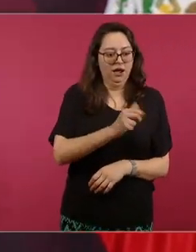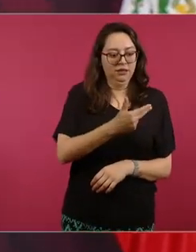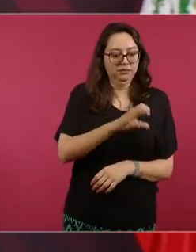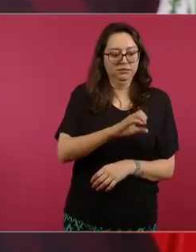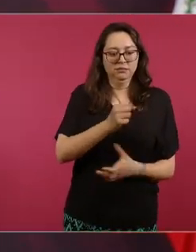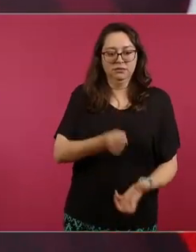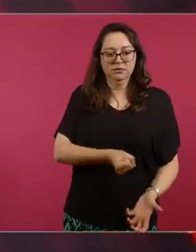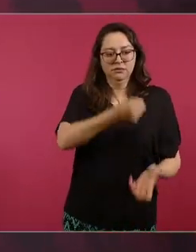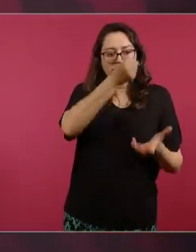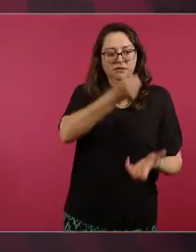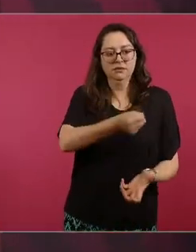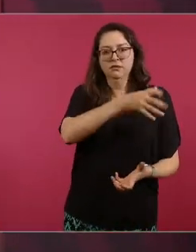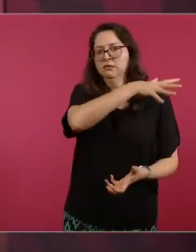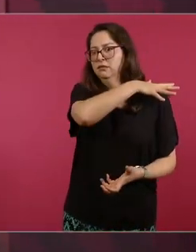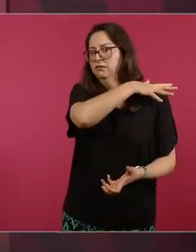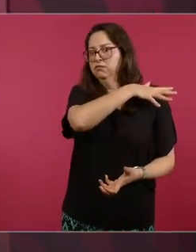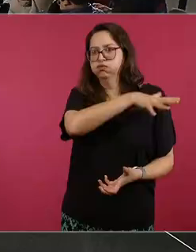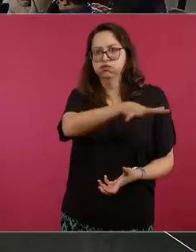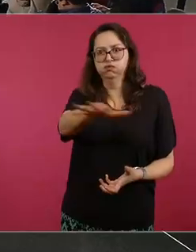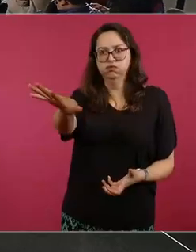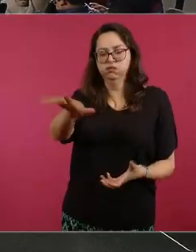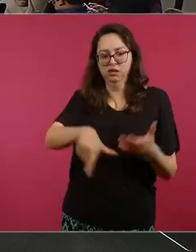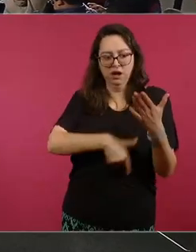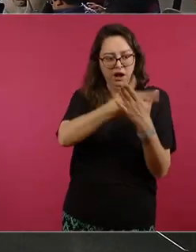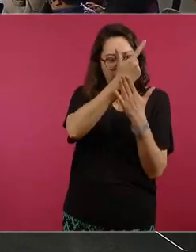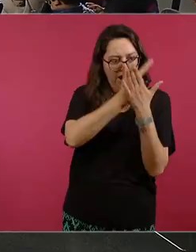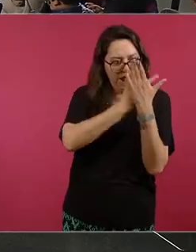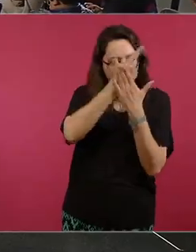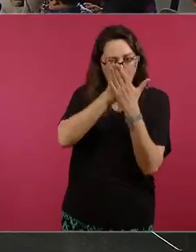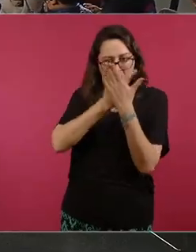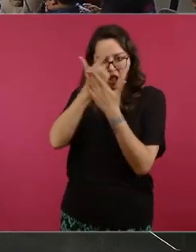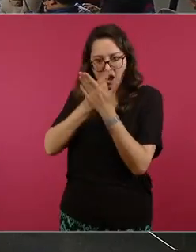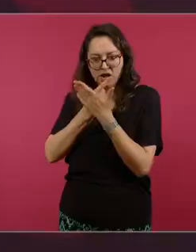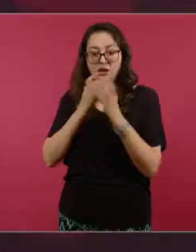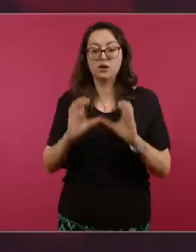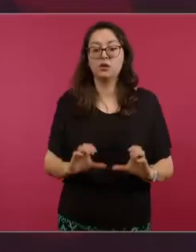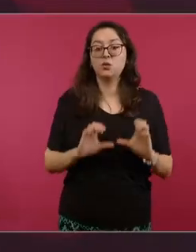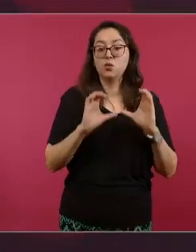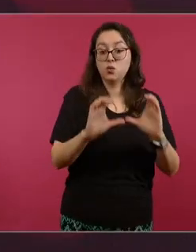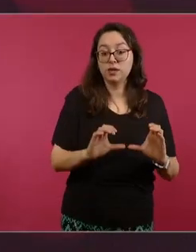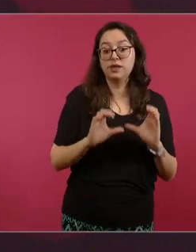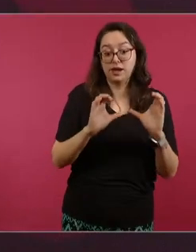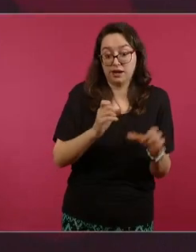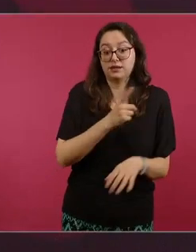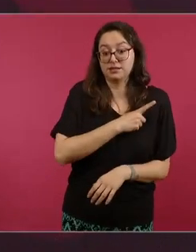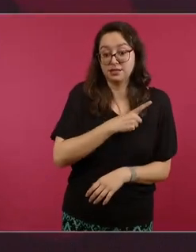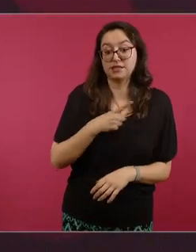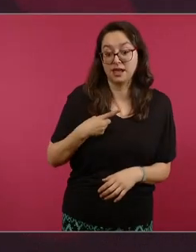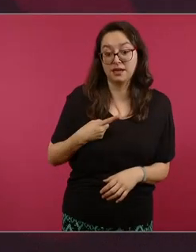pues todos los ingresos de la Hacienda pública